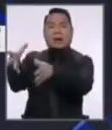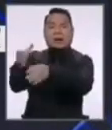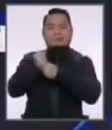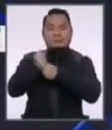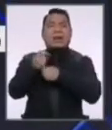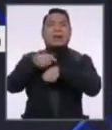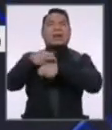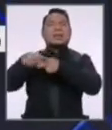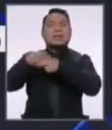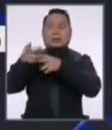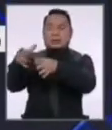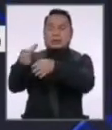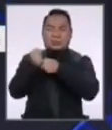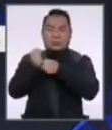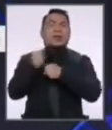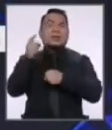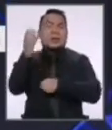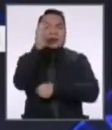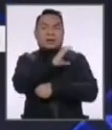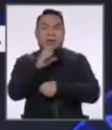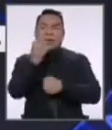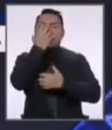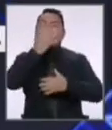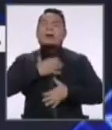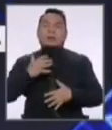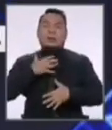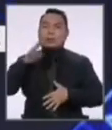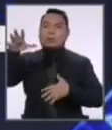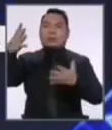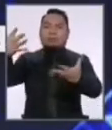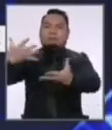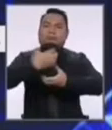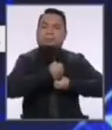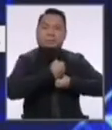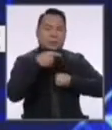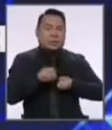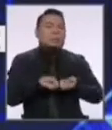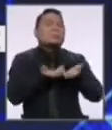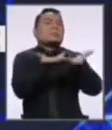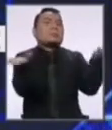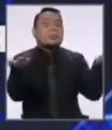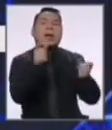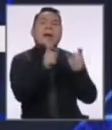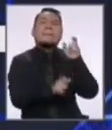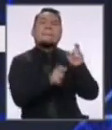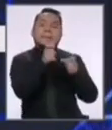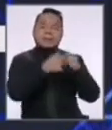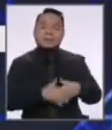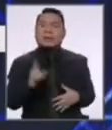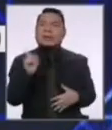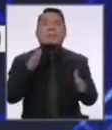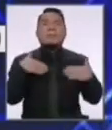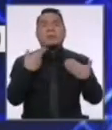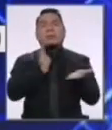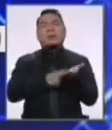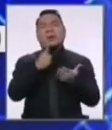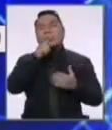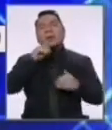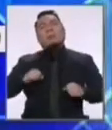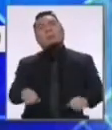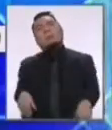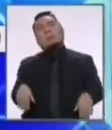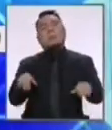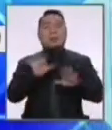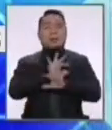temporal de la producción y distribución de oxígeno medicinal para dárselo a la gente. No podemos seguir quedándonos de brazos